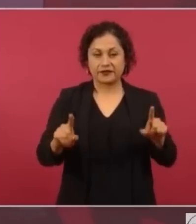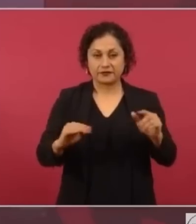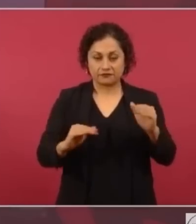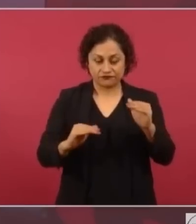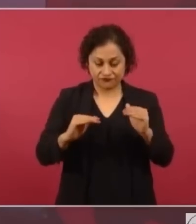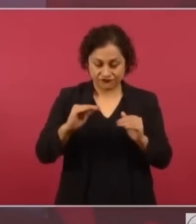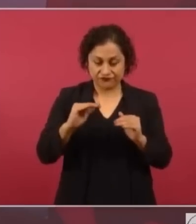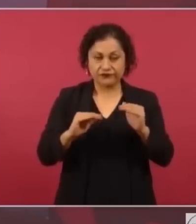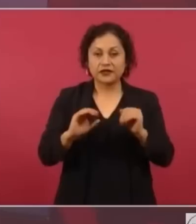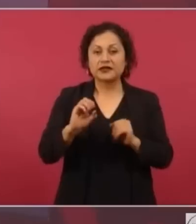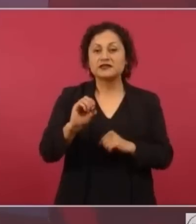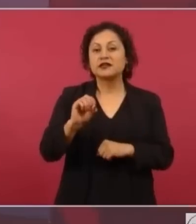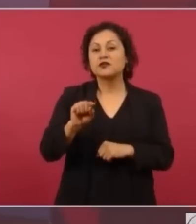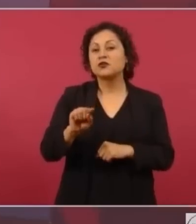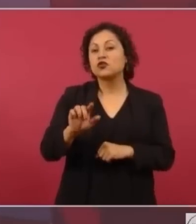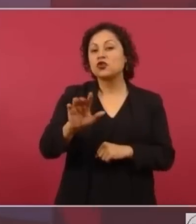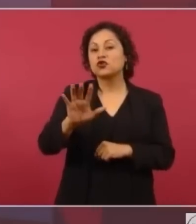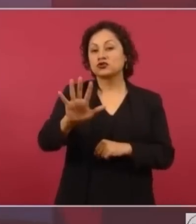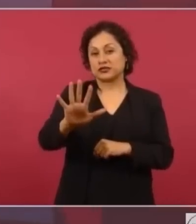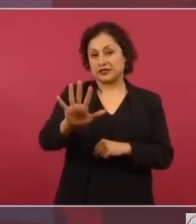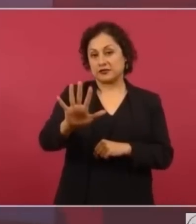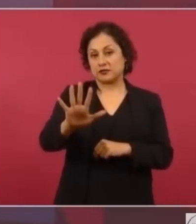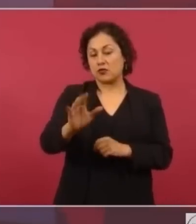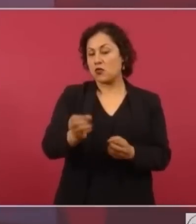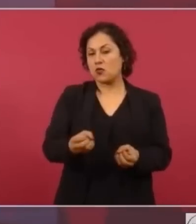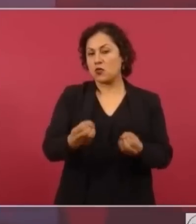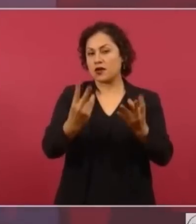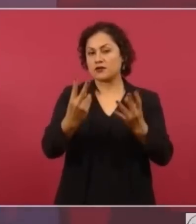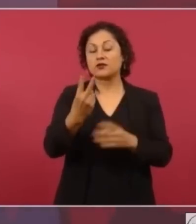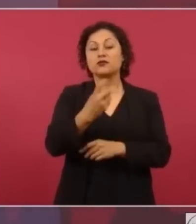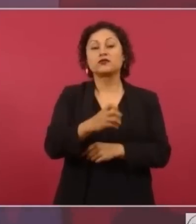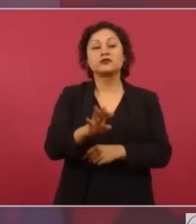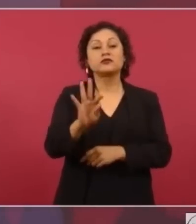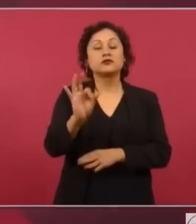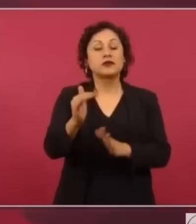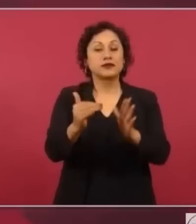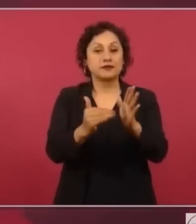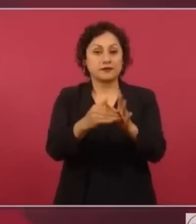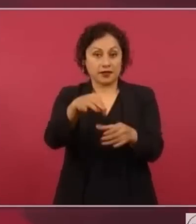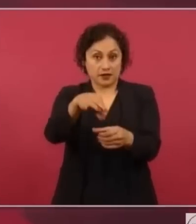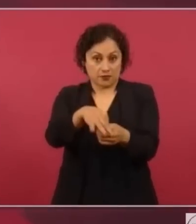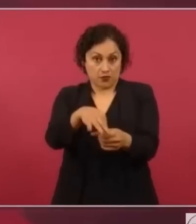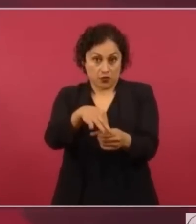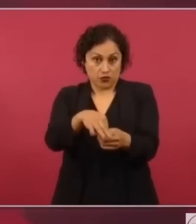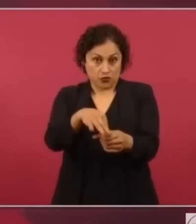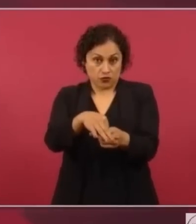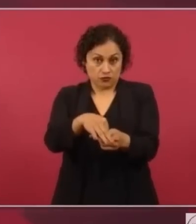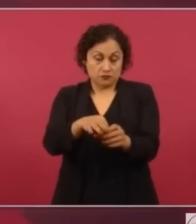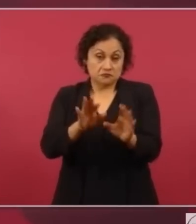240 mil votos, supuestamente, ¿no?